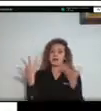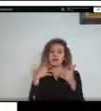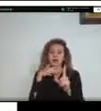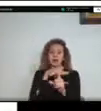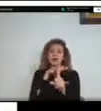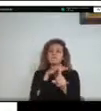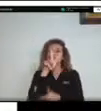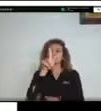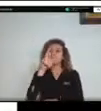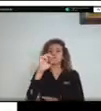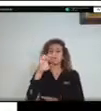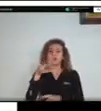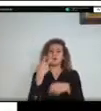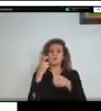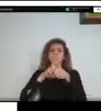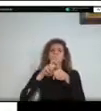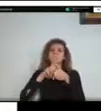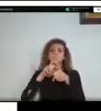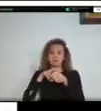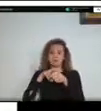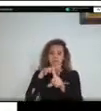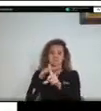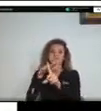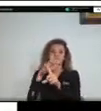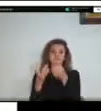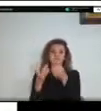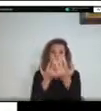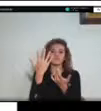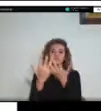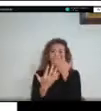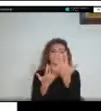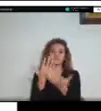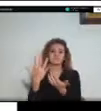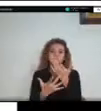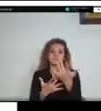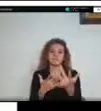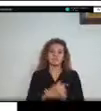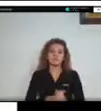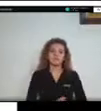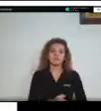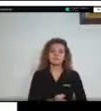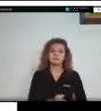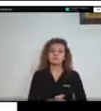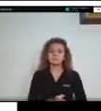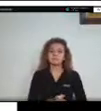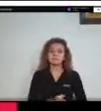forestales debido a que tiene una semilla con un aceite que es altamente inflamable.